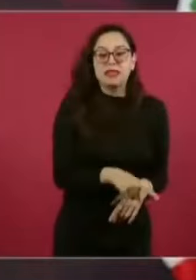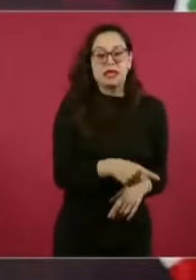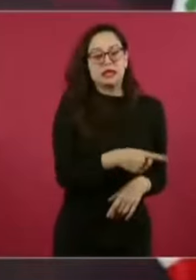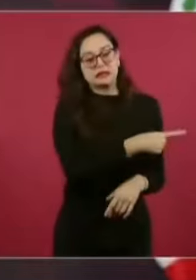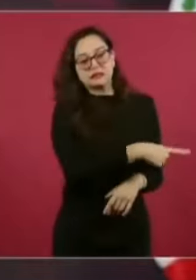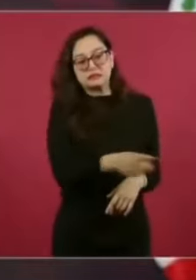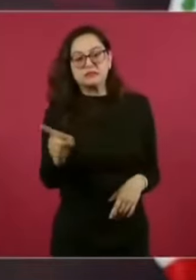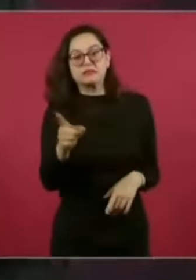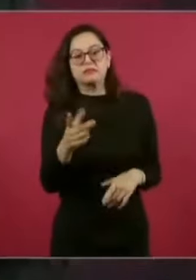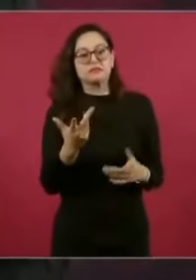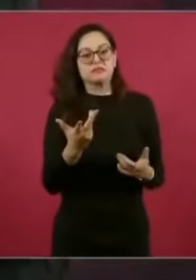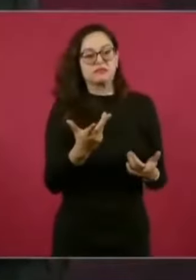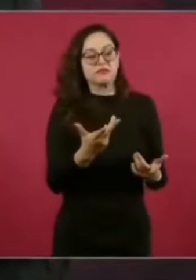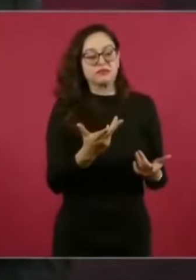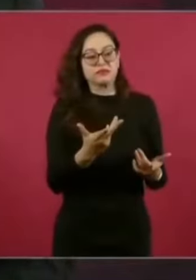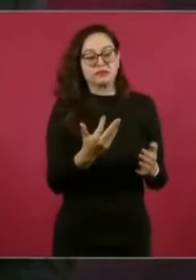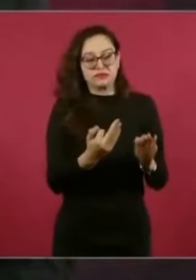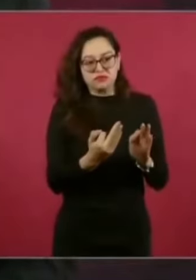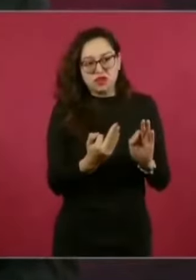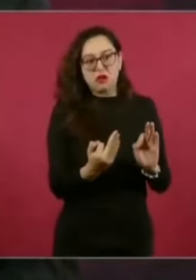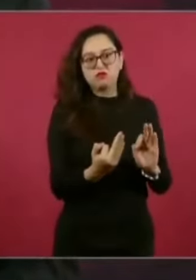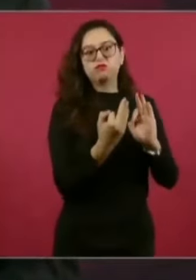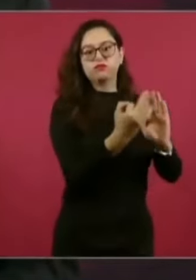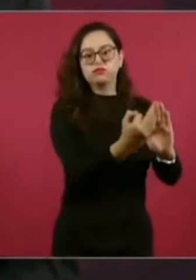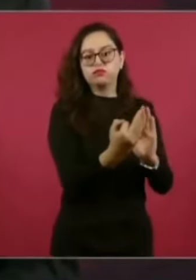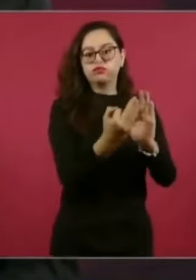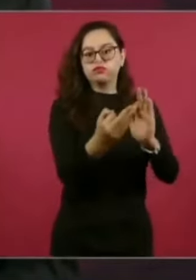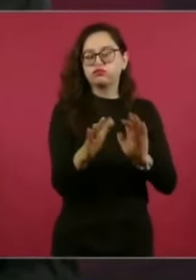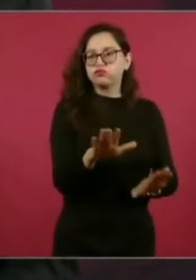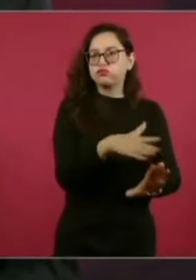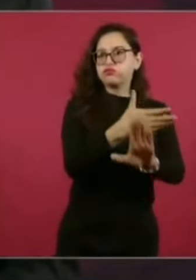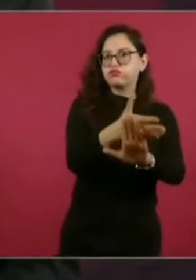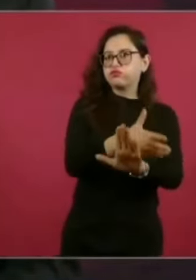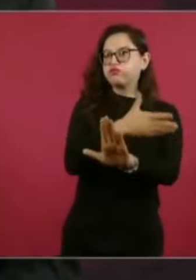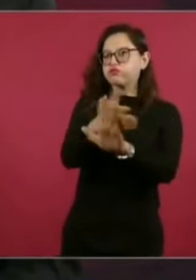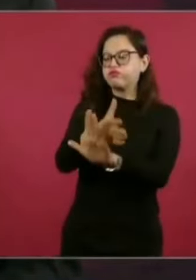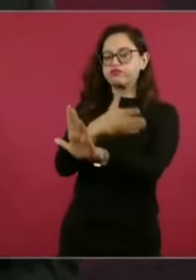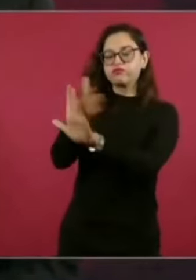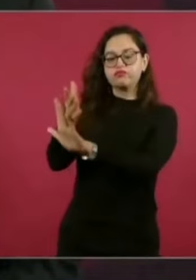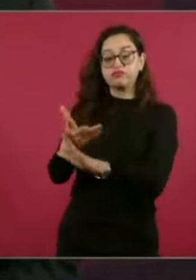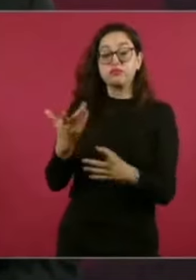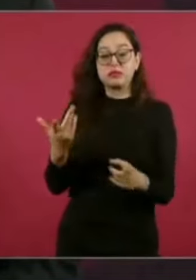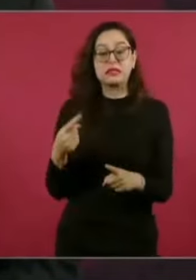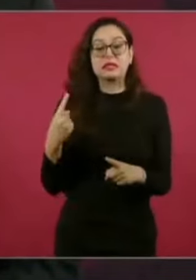golpear